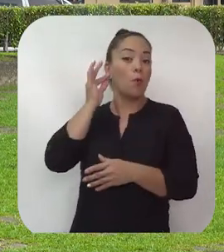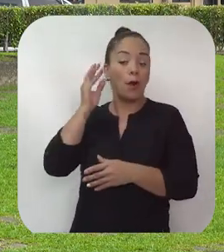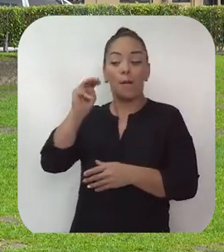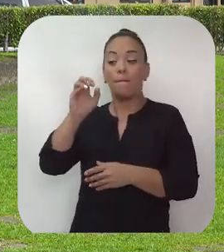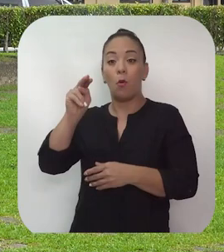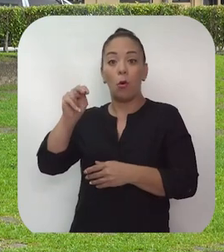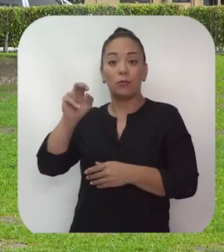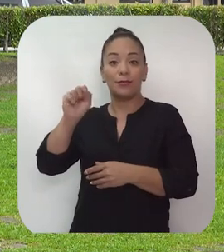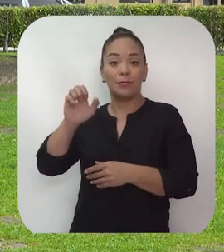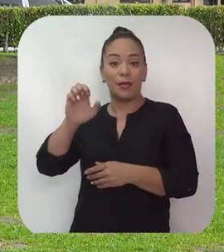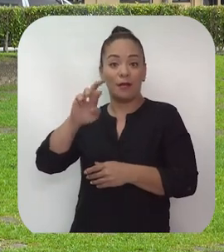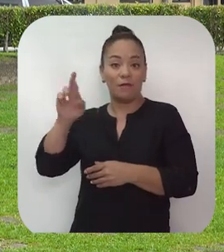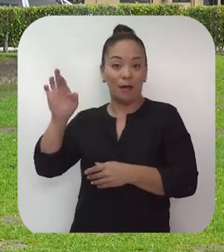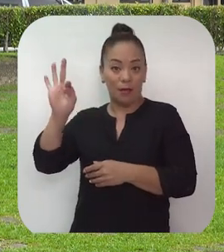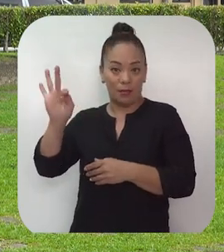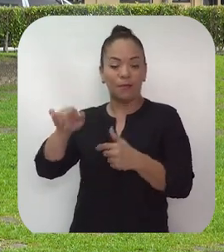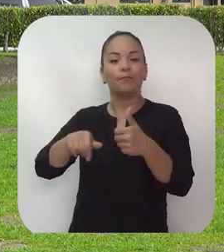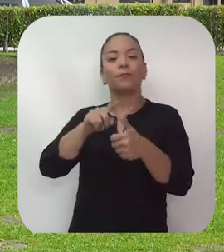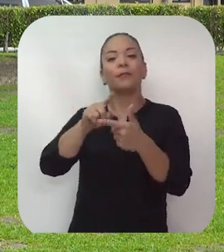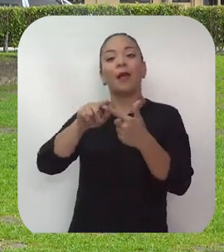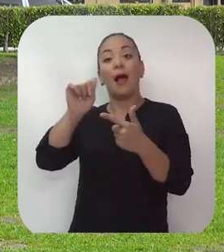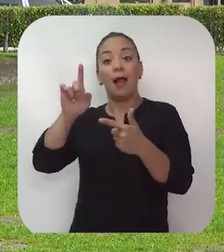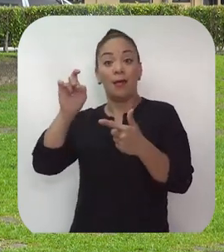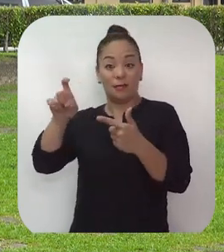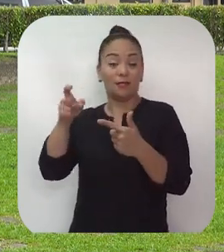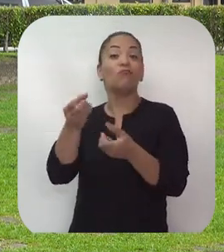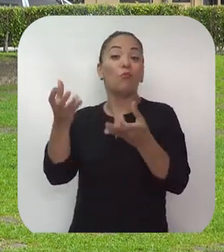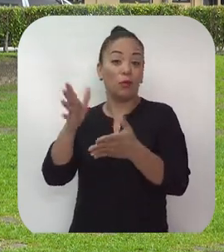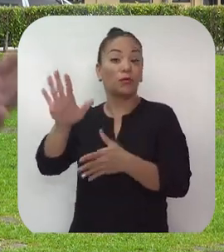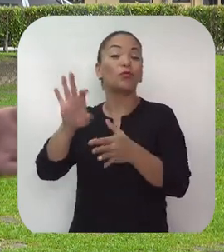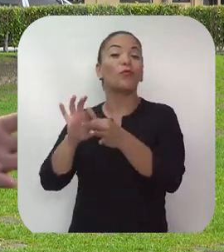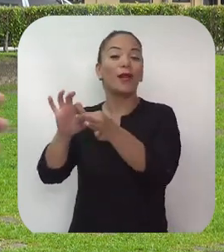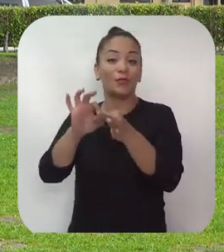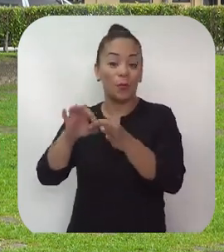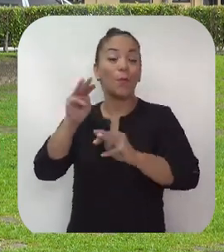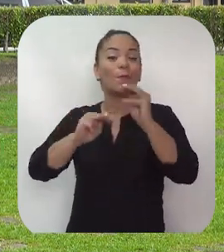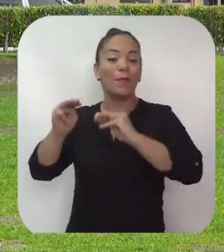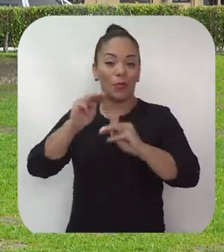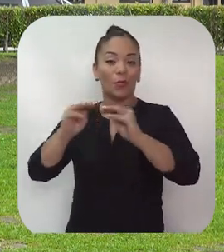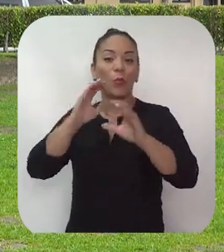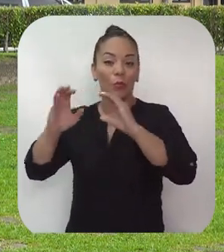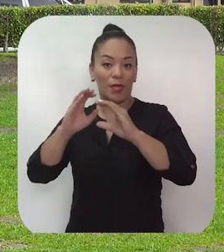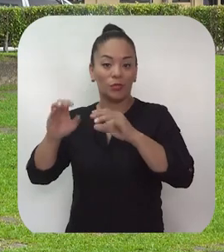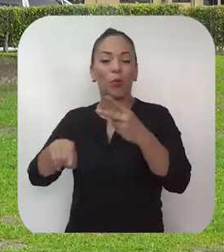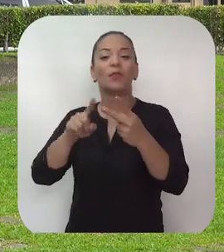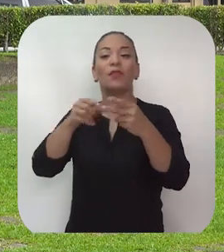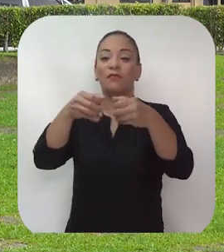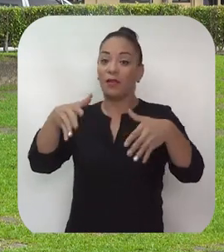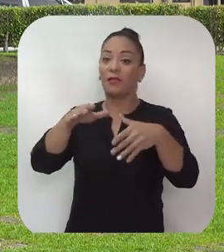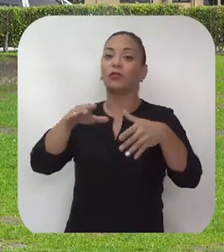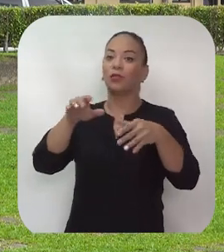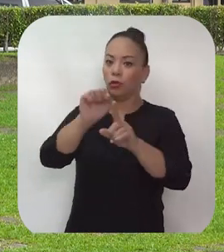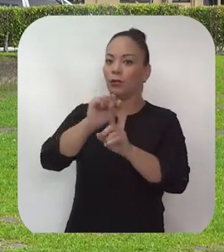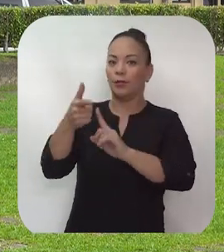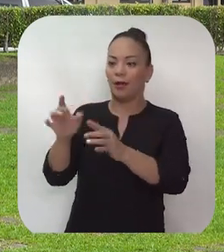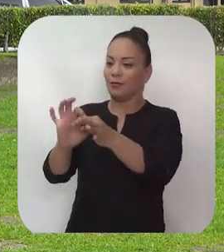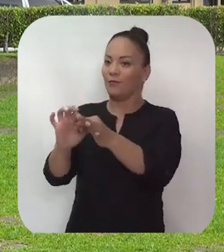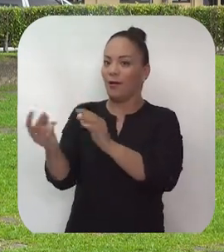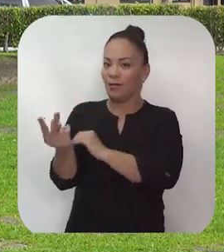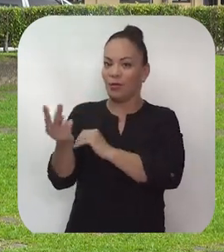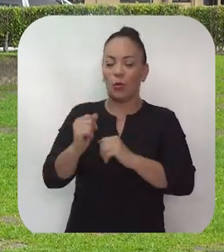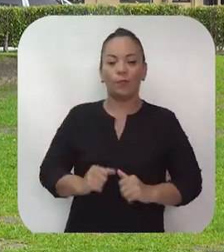doña Montserrat y don Alex han hecho pública su relación tanto en los medios de circulación nacional como en las redes sociales.